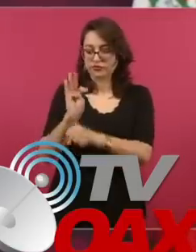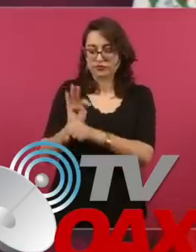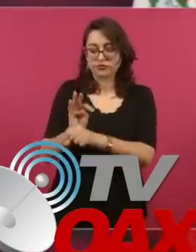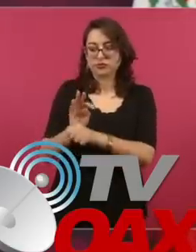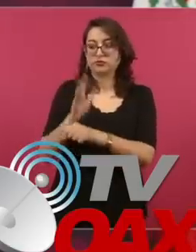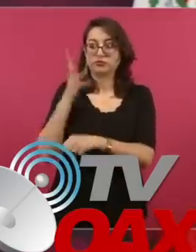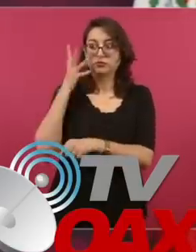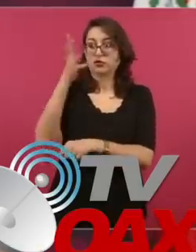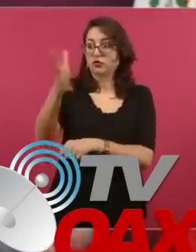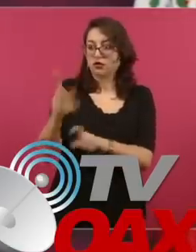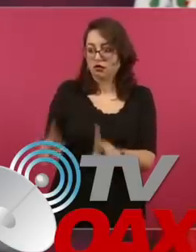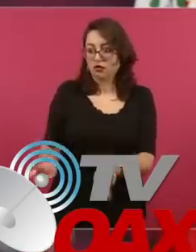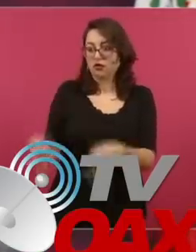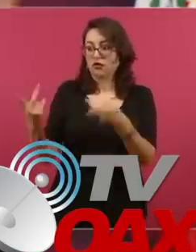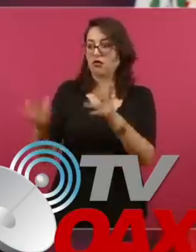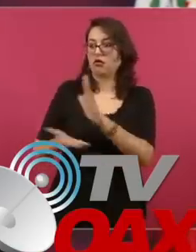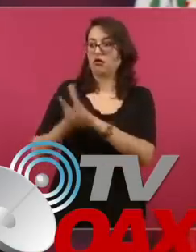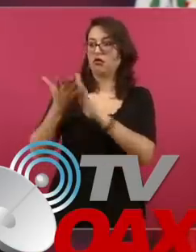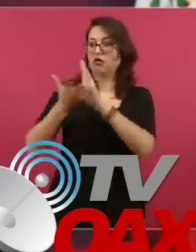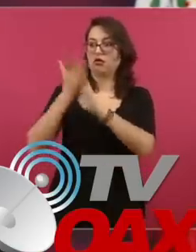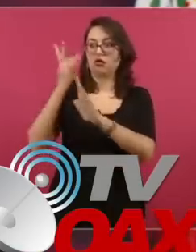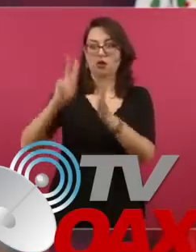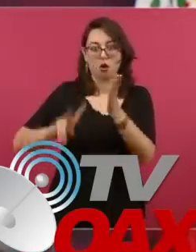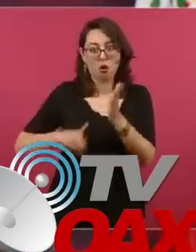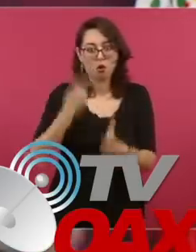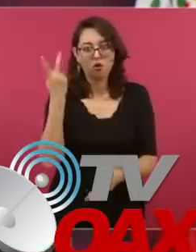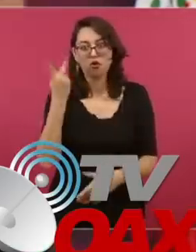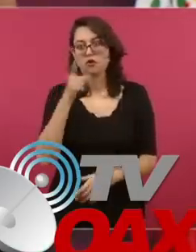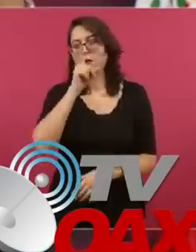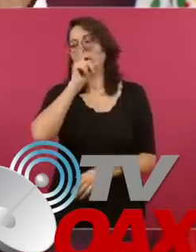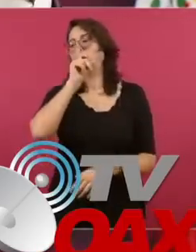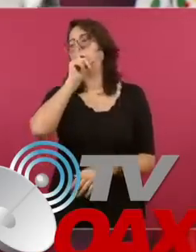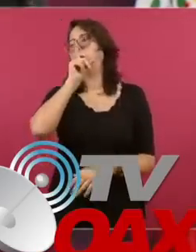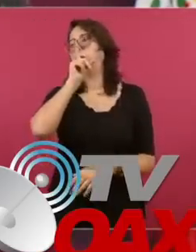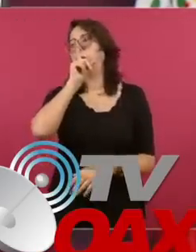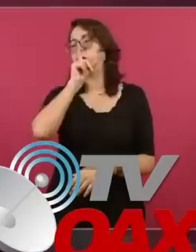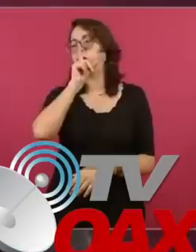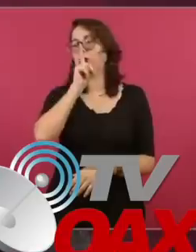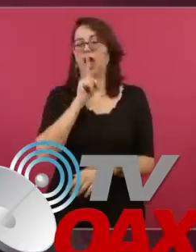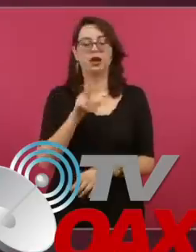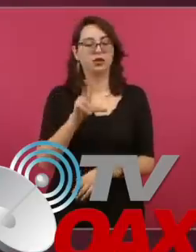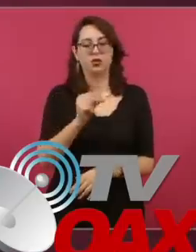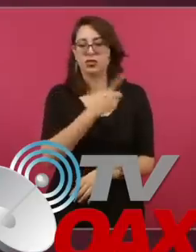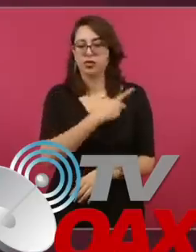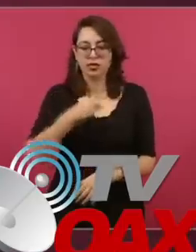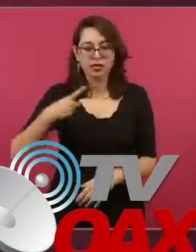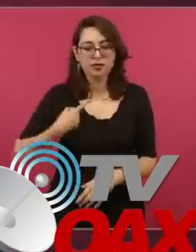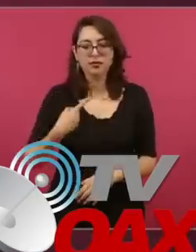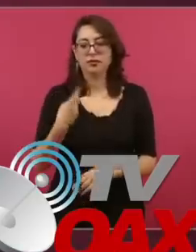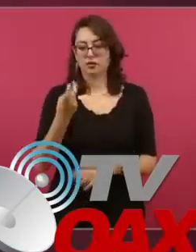cuidarlos. Porque si no, iba a seguir sucediendo lo que ha venido pasando.